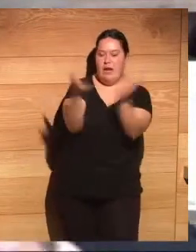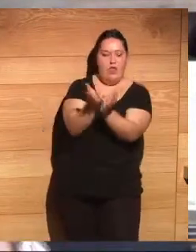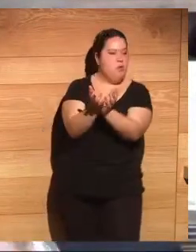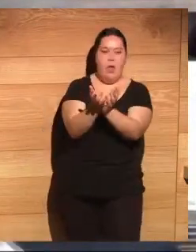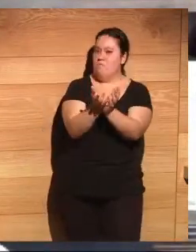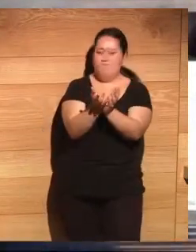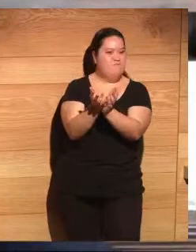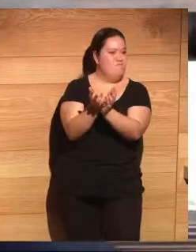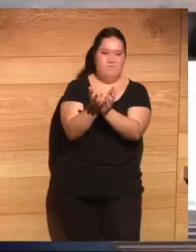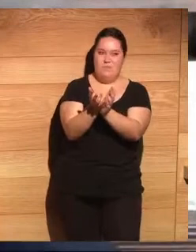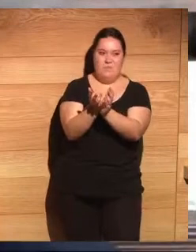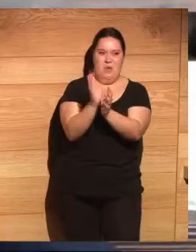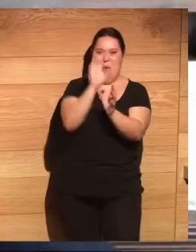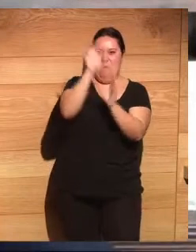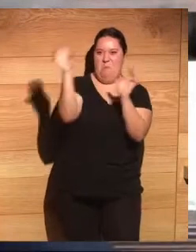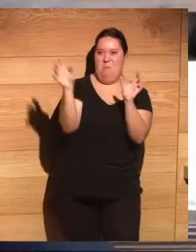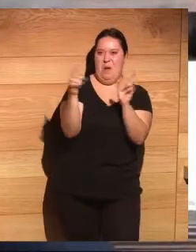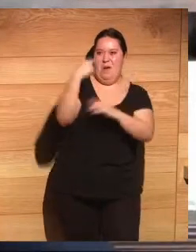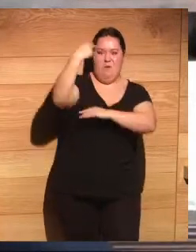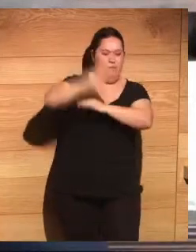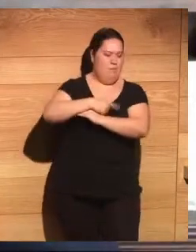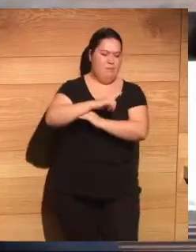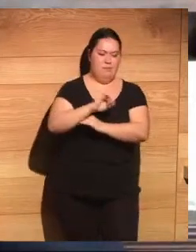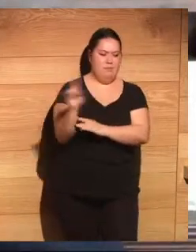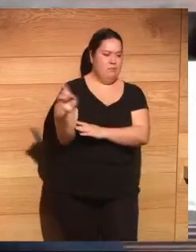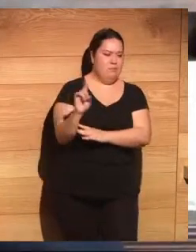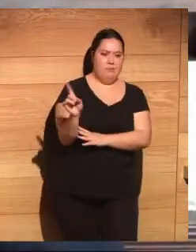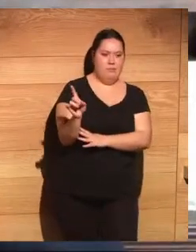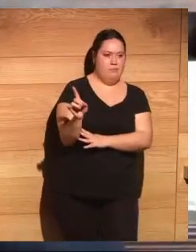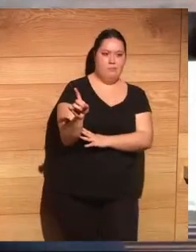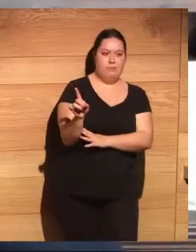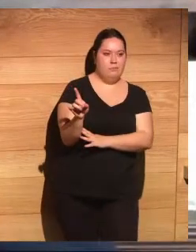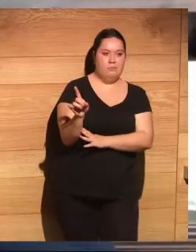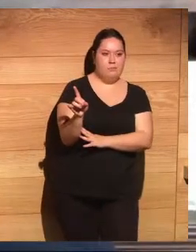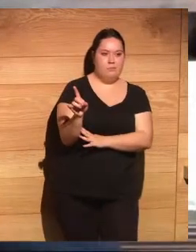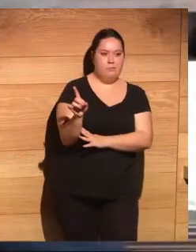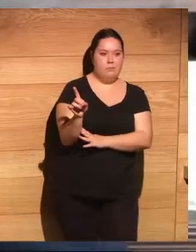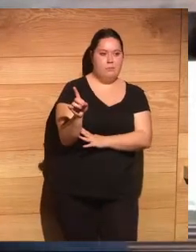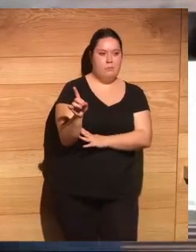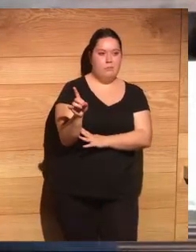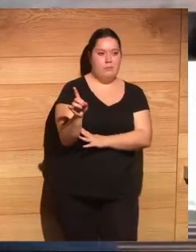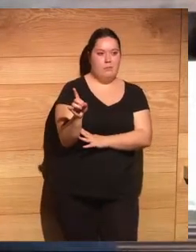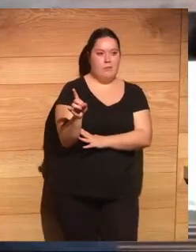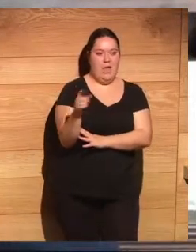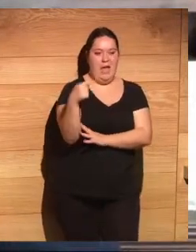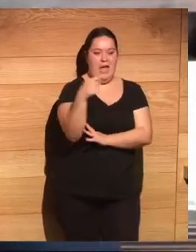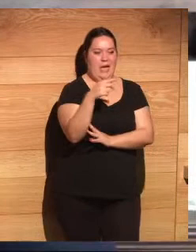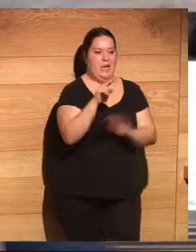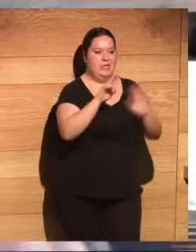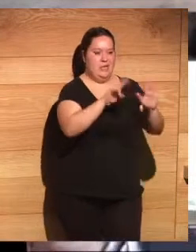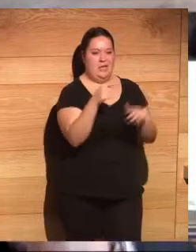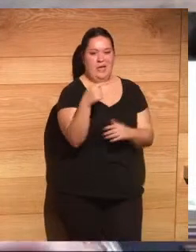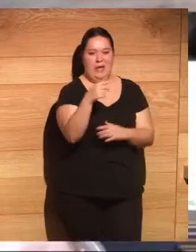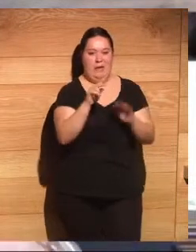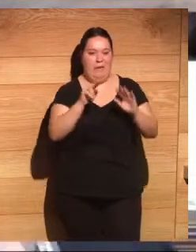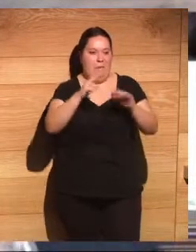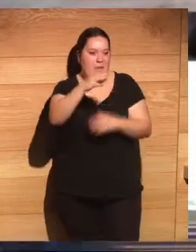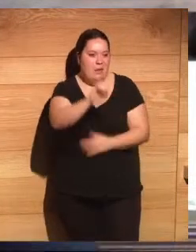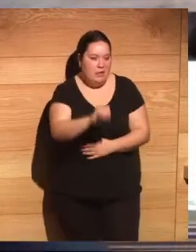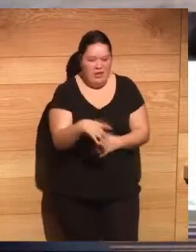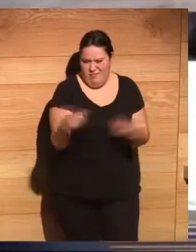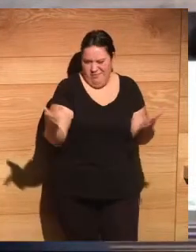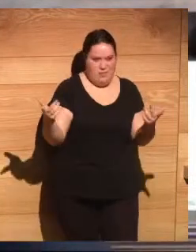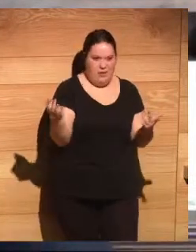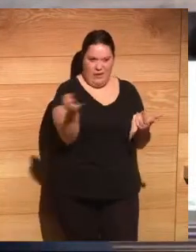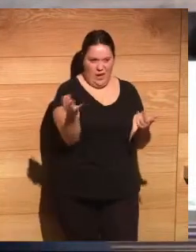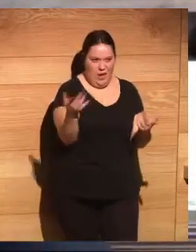manos de unos cuantos países. Esta gobernanza del G6, del G7, del G8, del G20, ¿qué es eso?